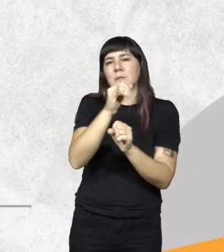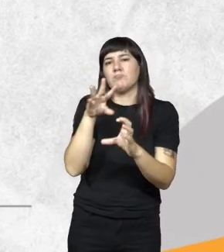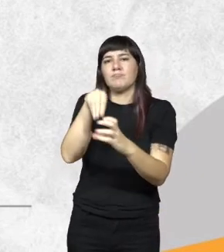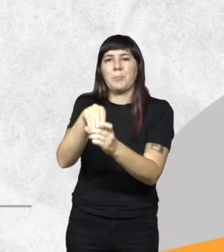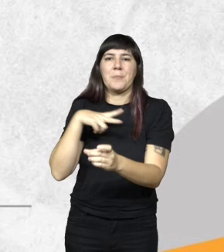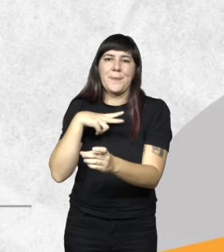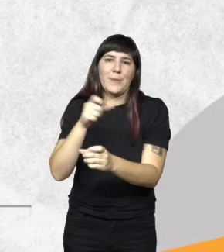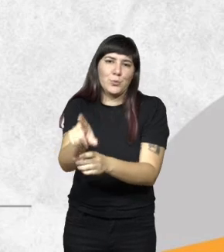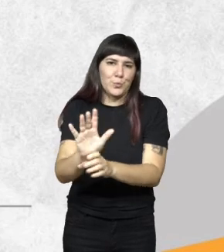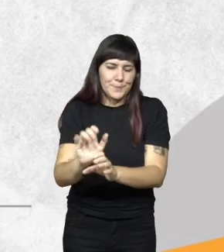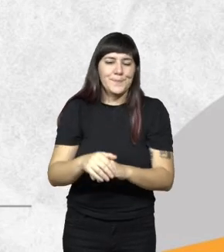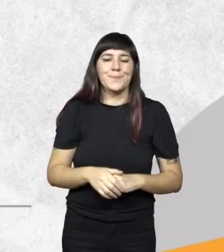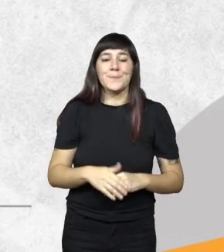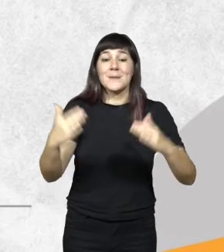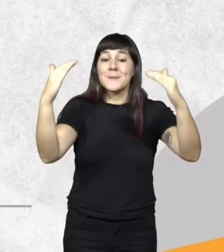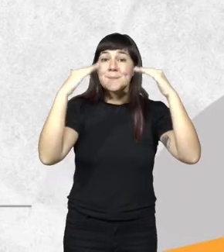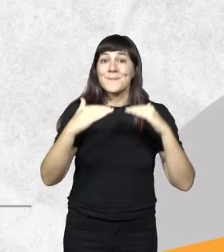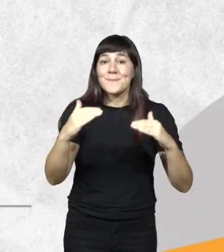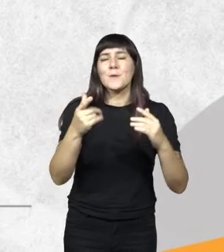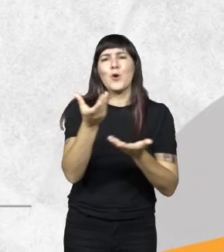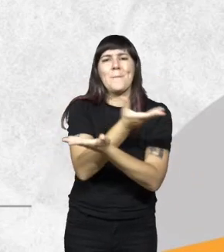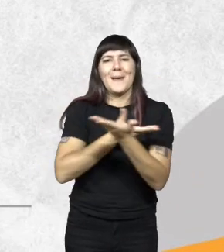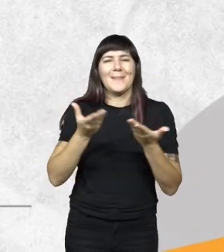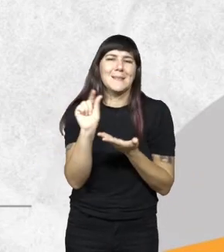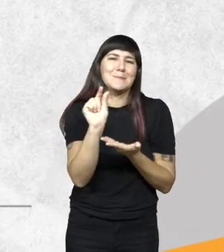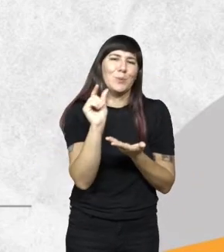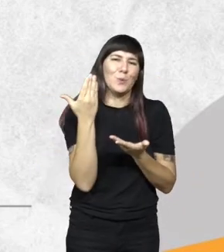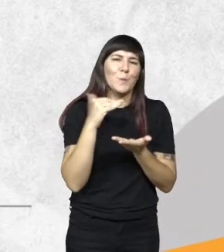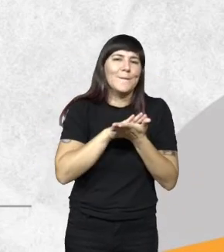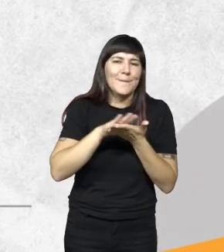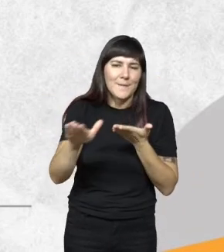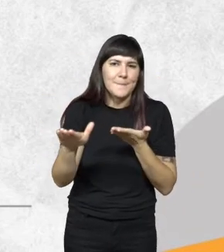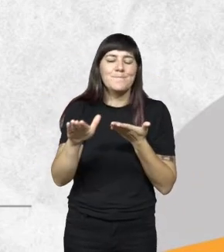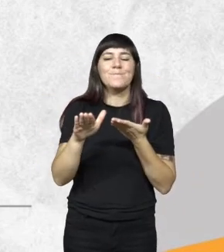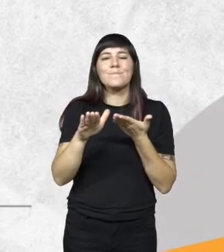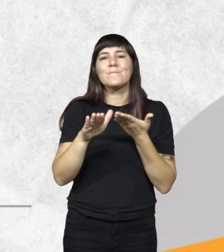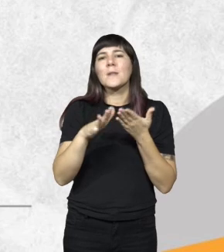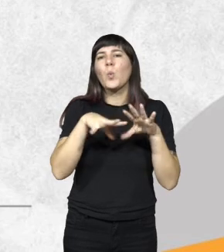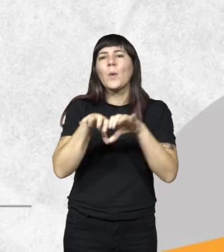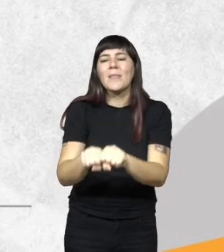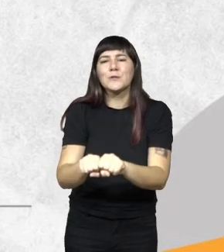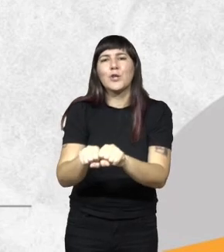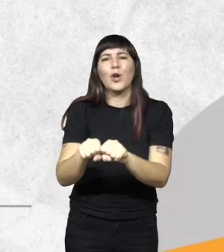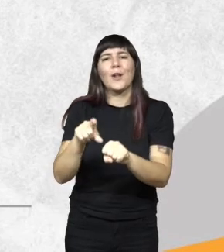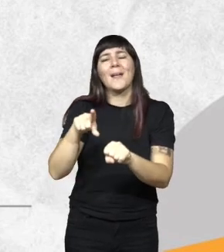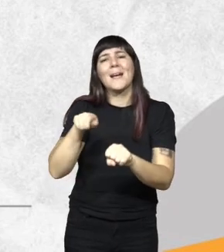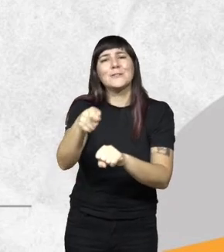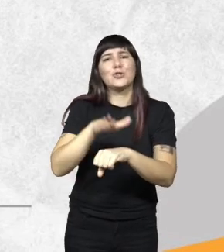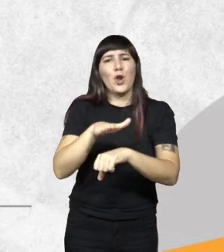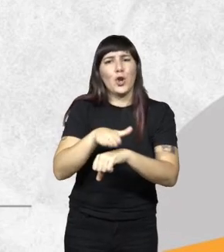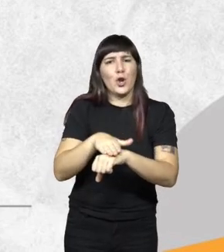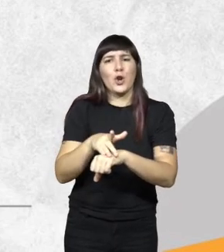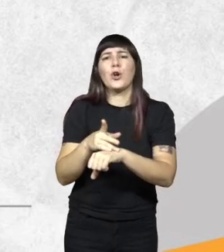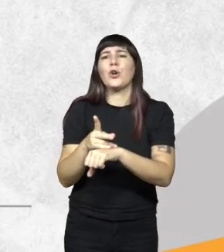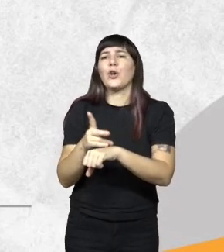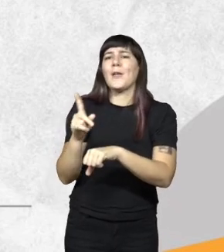área natural compartida que es reciente que es nueva que es de jurisdicción de cogestión con la